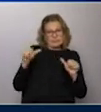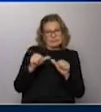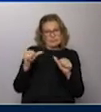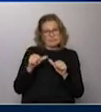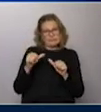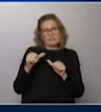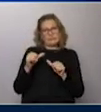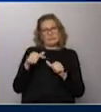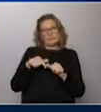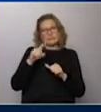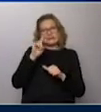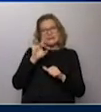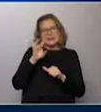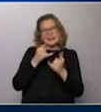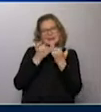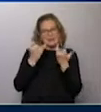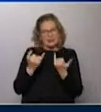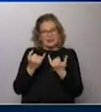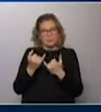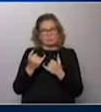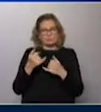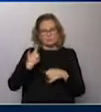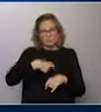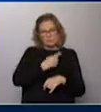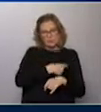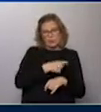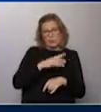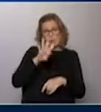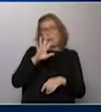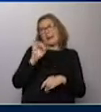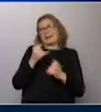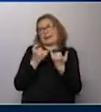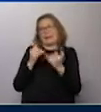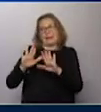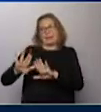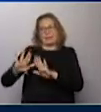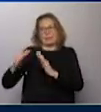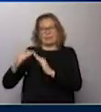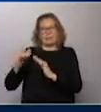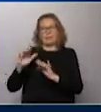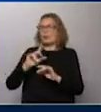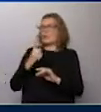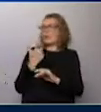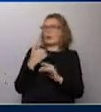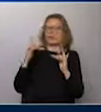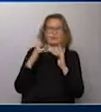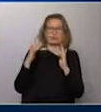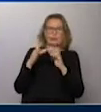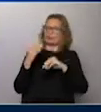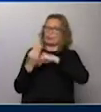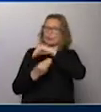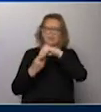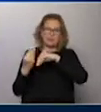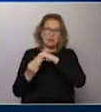y en estos 15 días prácticamente que Peñarol estará en cuarentena, si se quiere, concentrado, no podrá tener contacto los jugadores con ningún familiar,